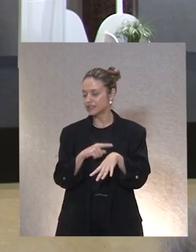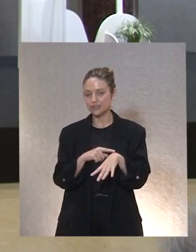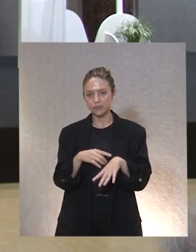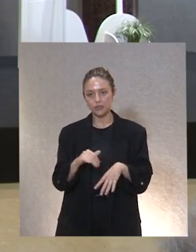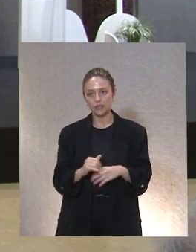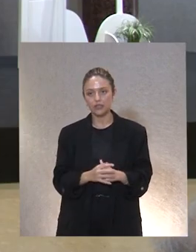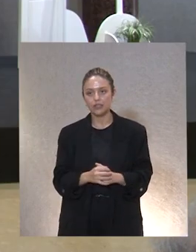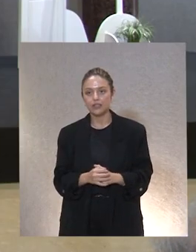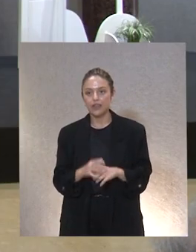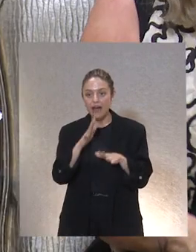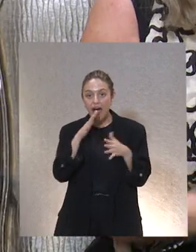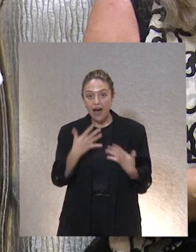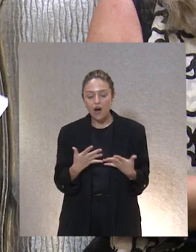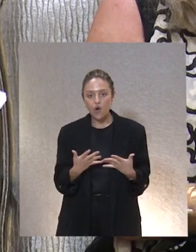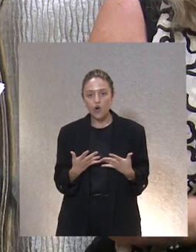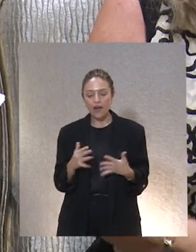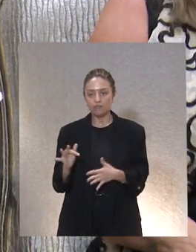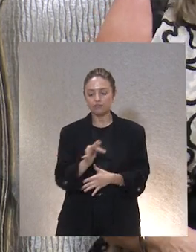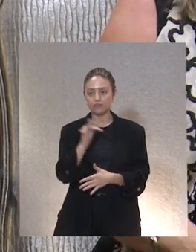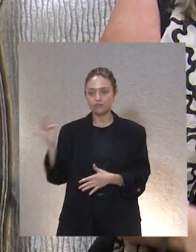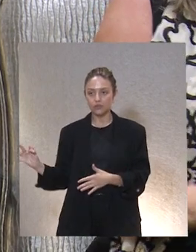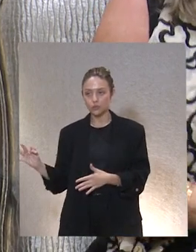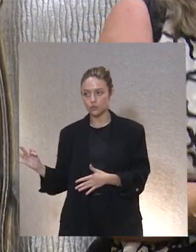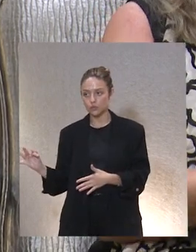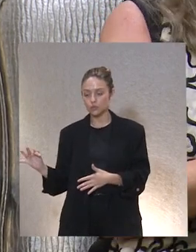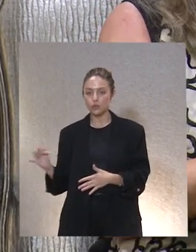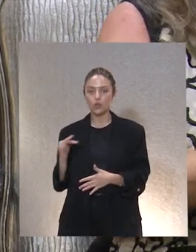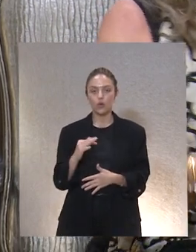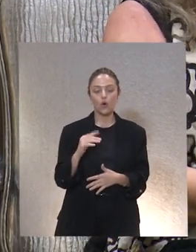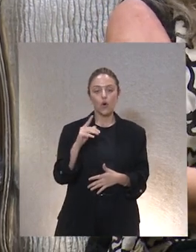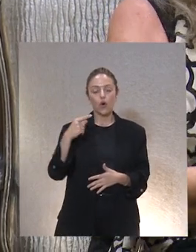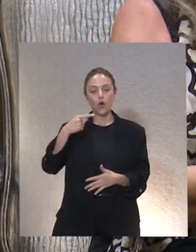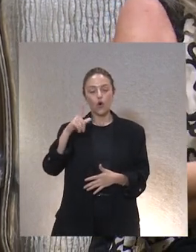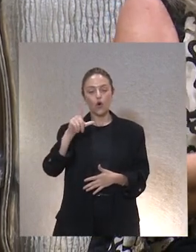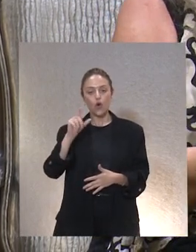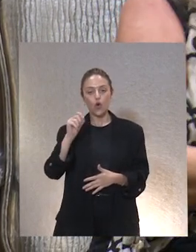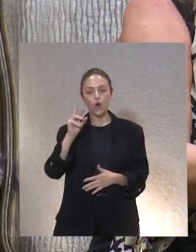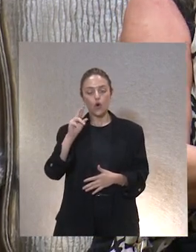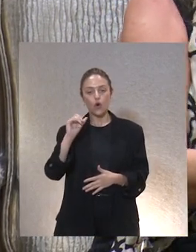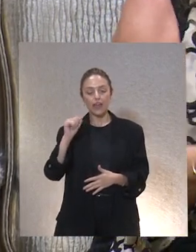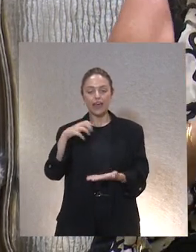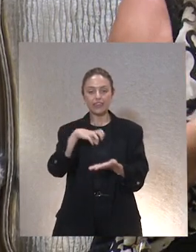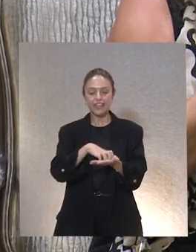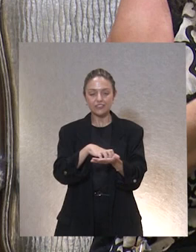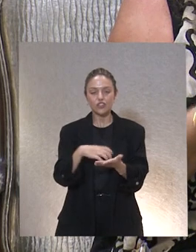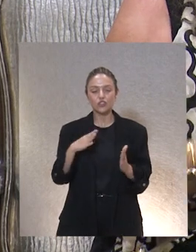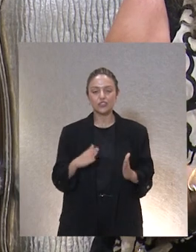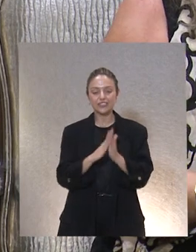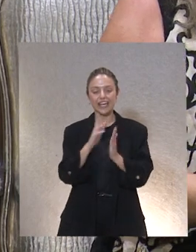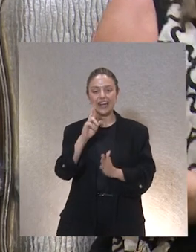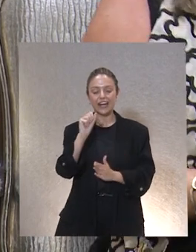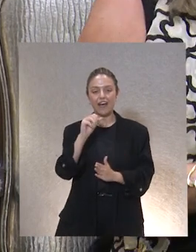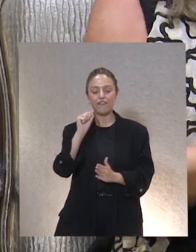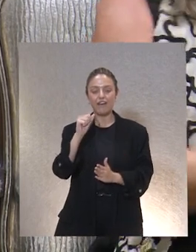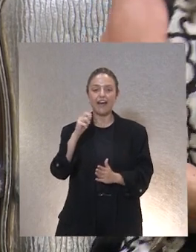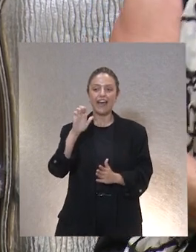Bueno, ahora vamos a darle el turno y no me entretengo nada a Gloria Mata que es del Centro San Rafael de Alicante. El Centro San